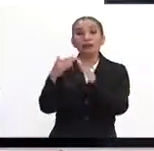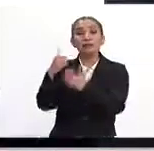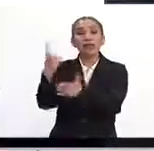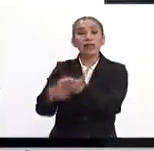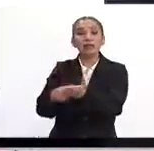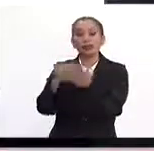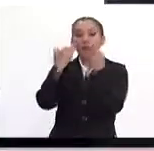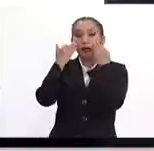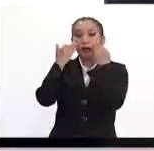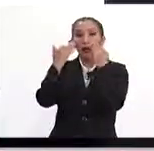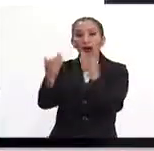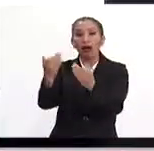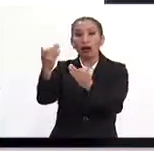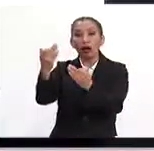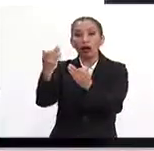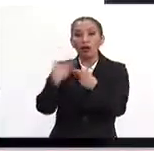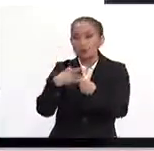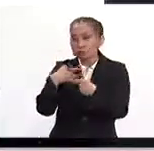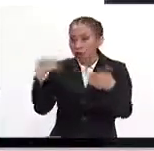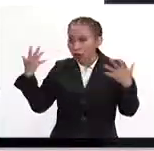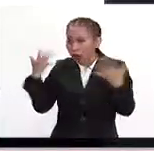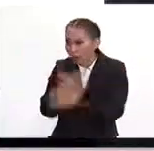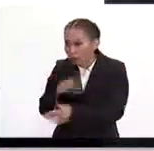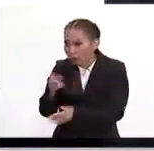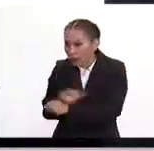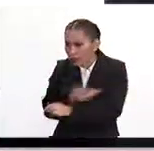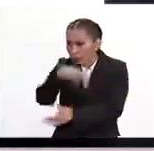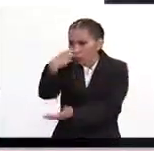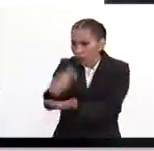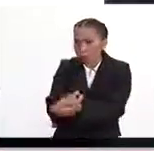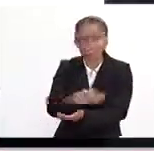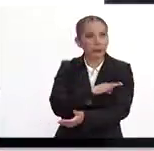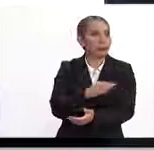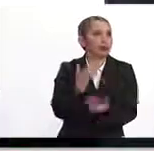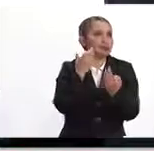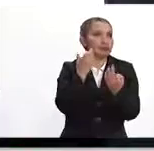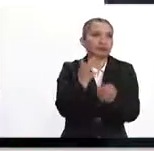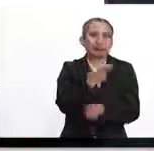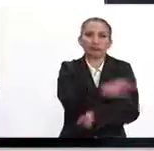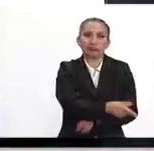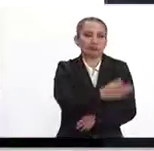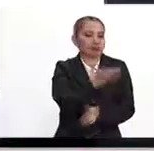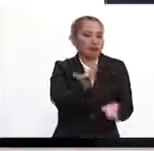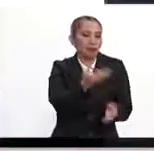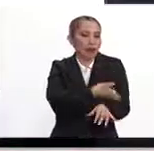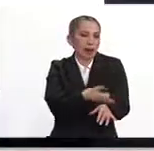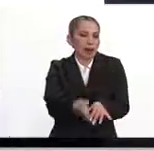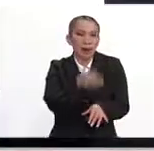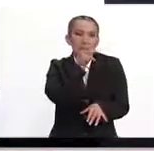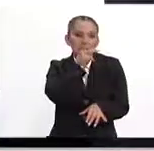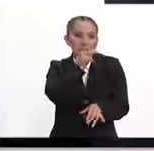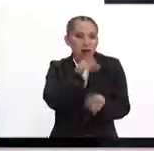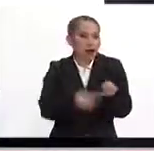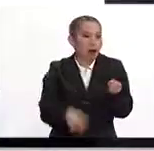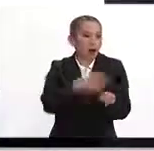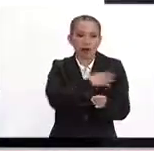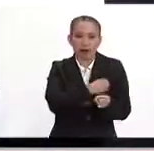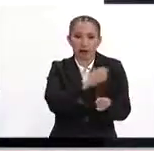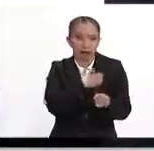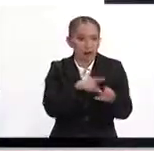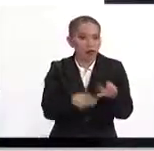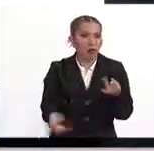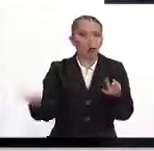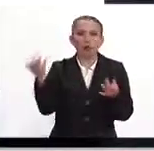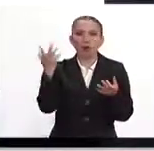en presencia de un testigo. Este testigo puede ser normalmente un familiar, tu papá, tu hijo,